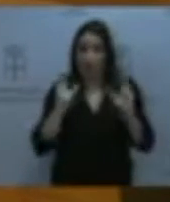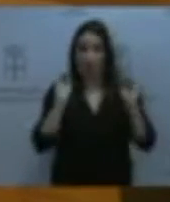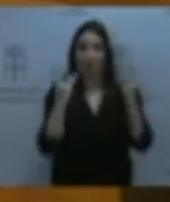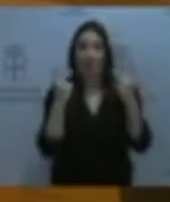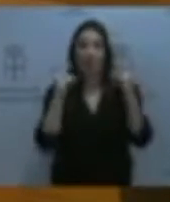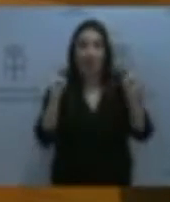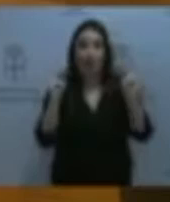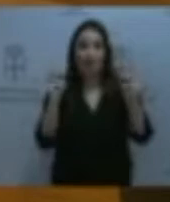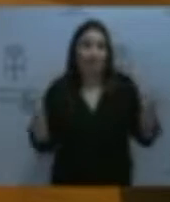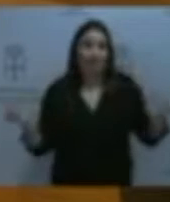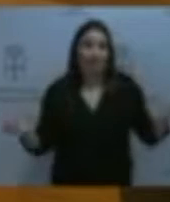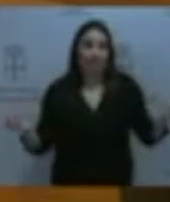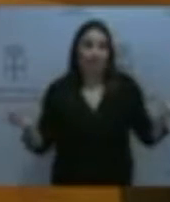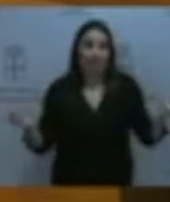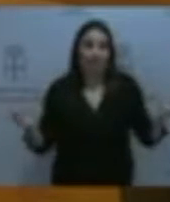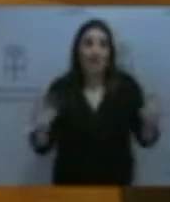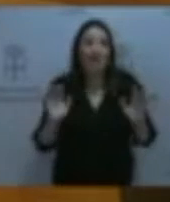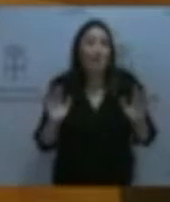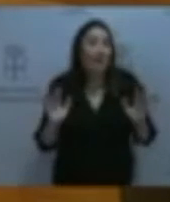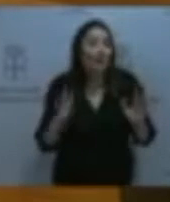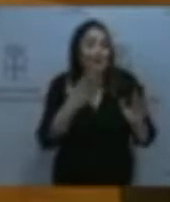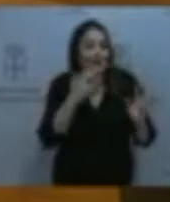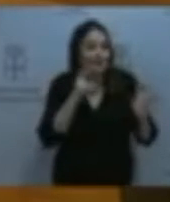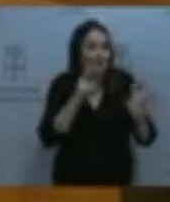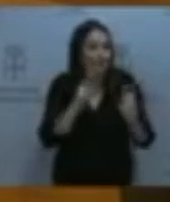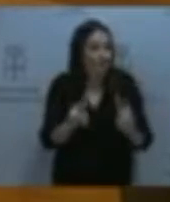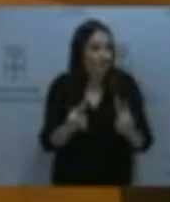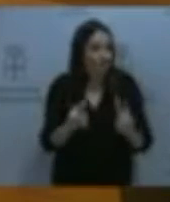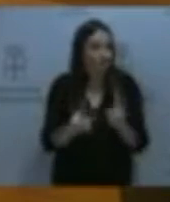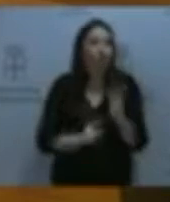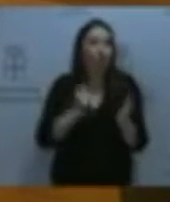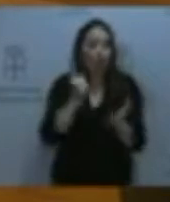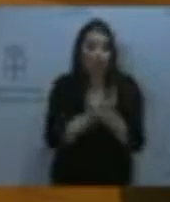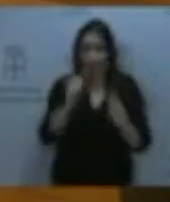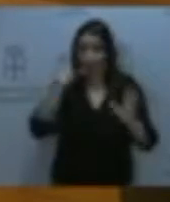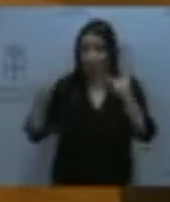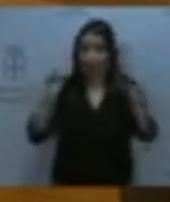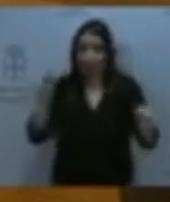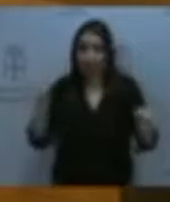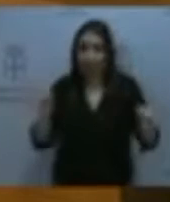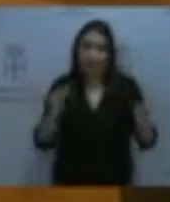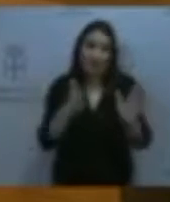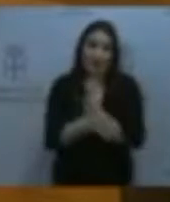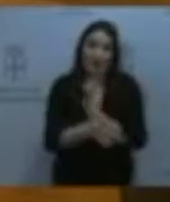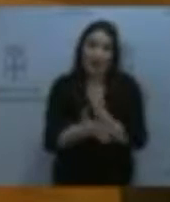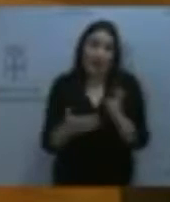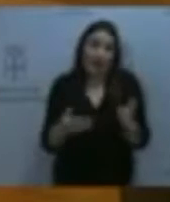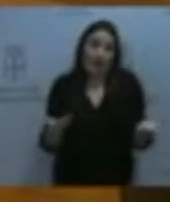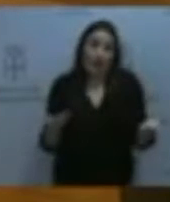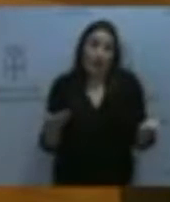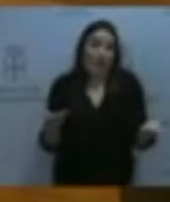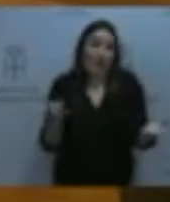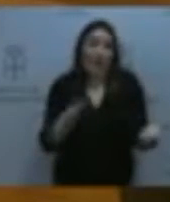pero eso sí, si vemos que vuelven a llorarla, será con yarimes de cocodrilo, porque